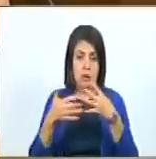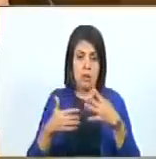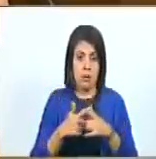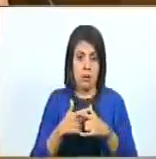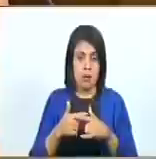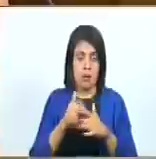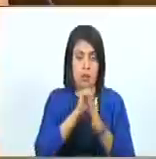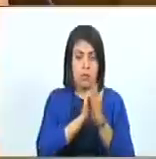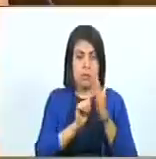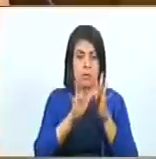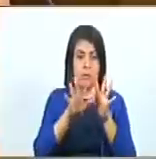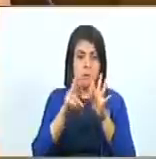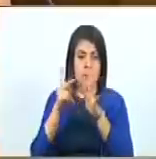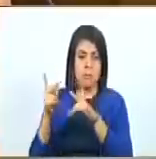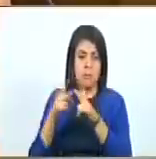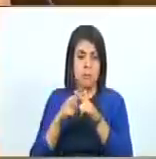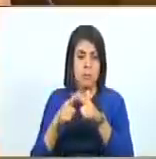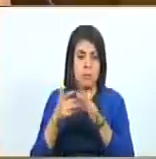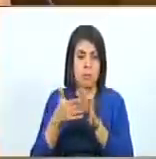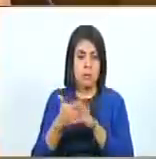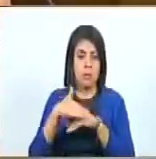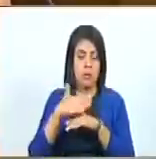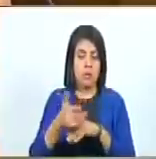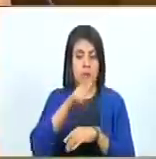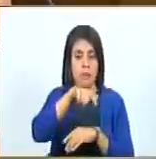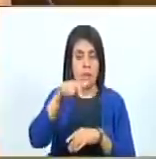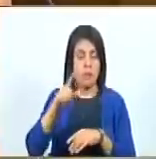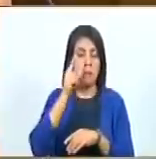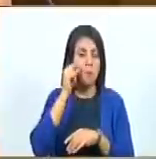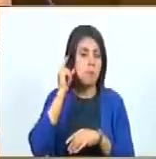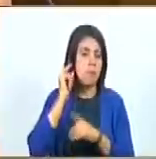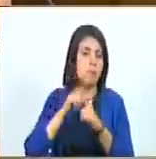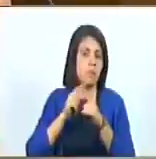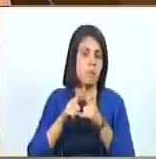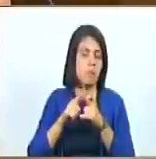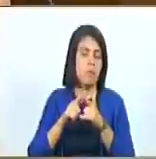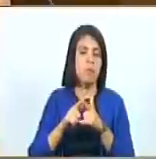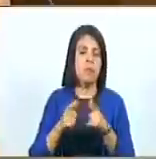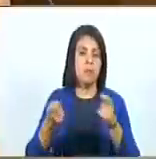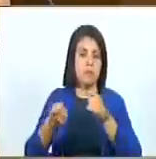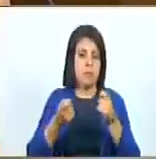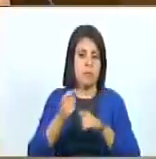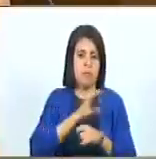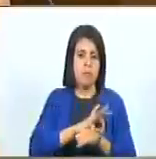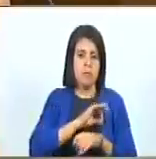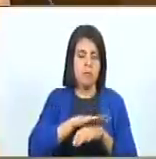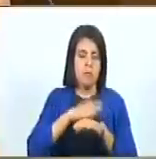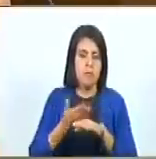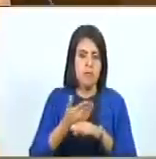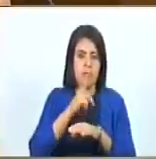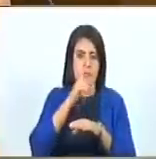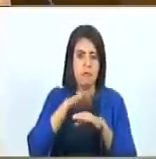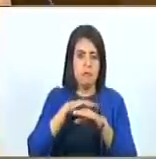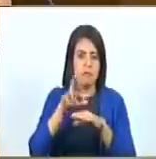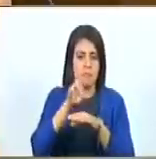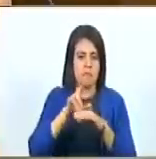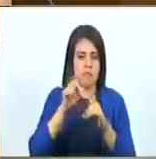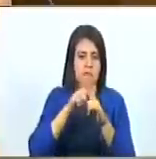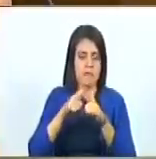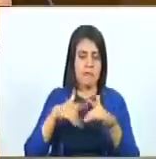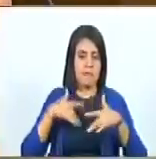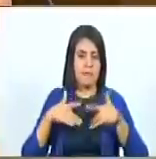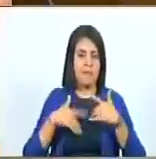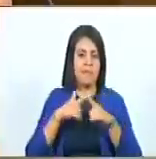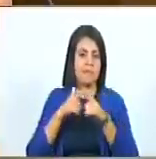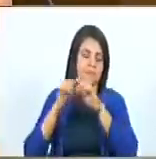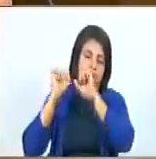manera. Artículo 17. Las ciudadanas y ciudadanos que ejercen la Contraloría Social que incurran en hechos, actos